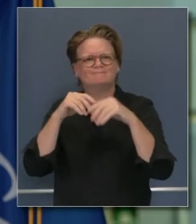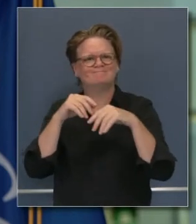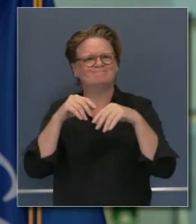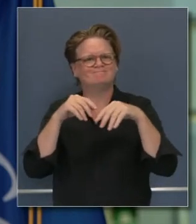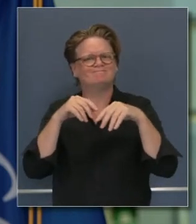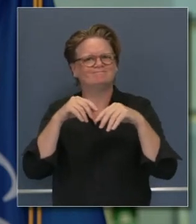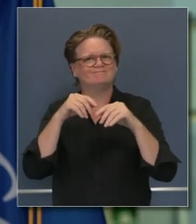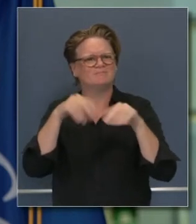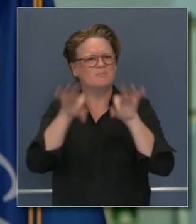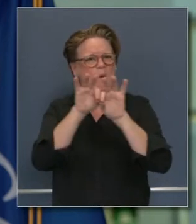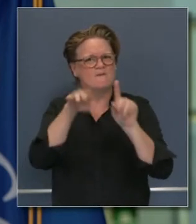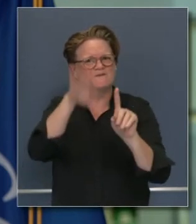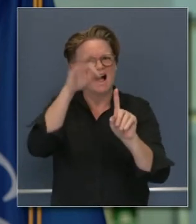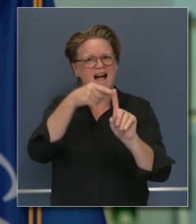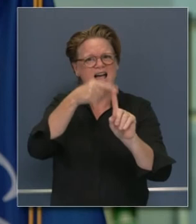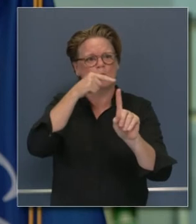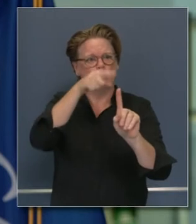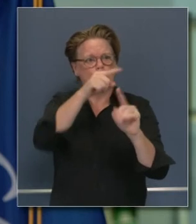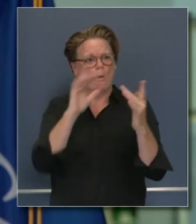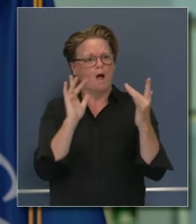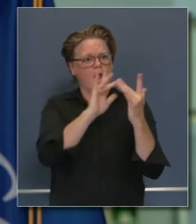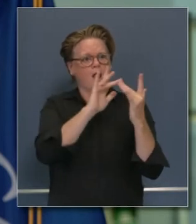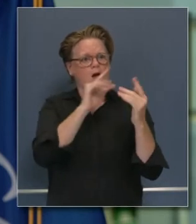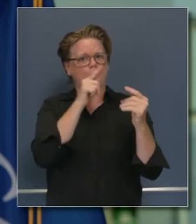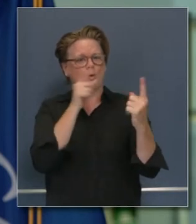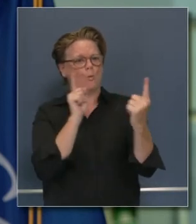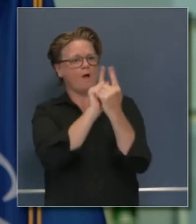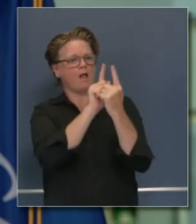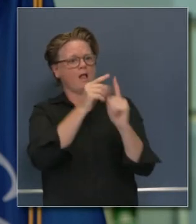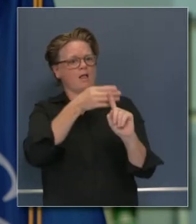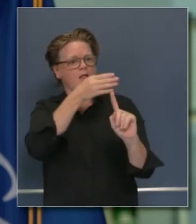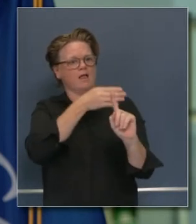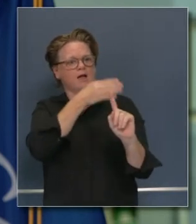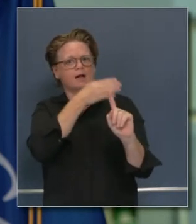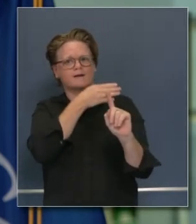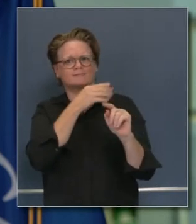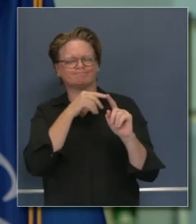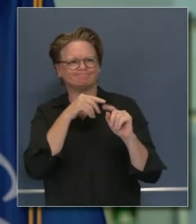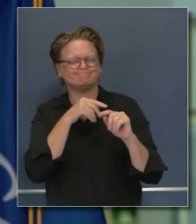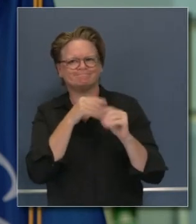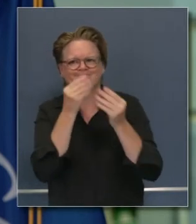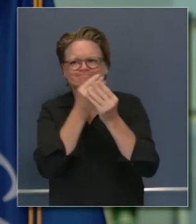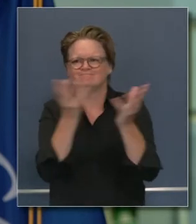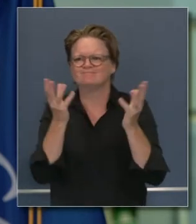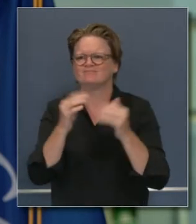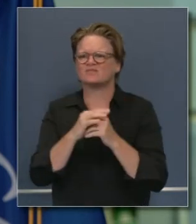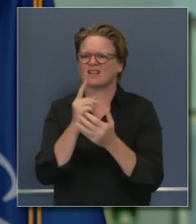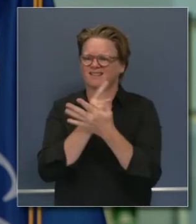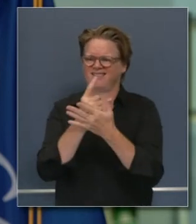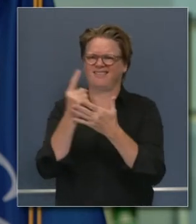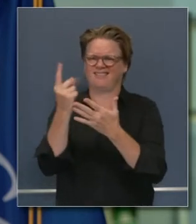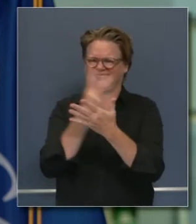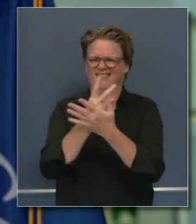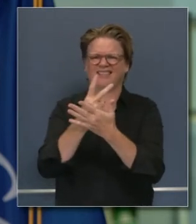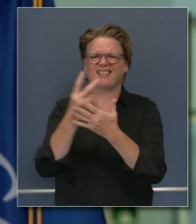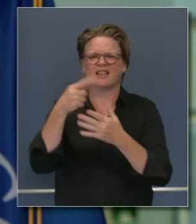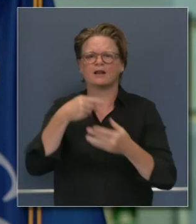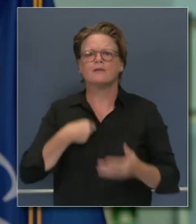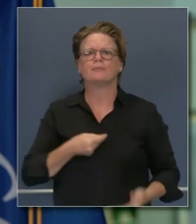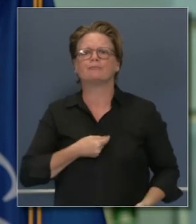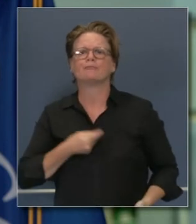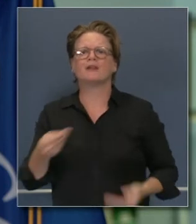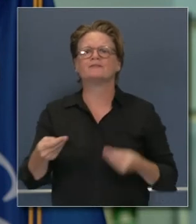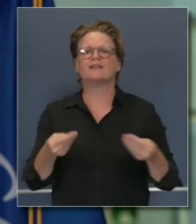eficaz especialmente en esas semanas y días donde estábamos esperando una respuesta demasiado tarda para cuando ya